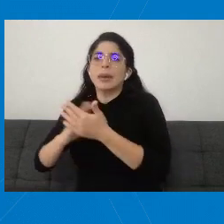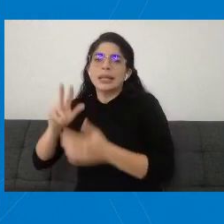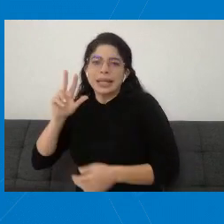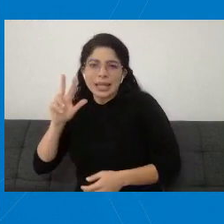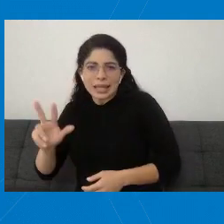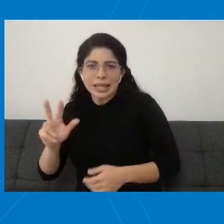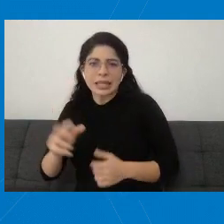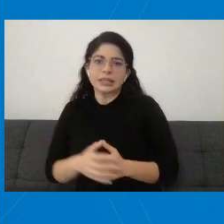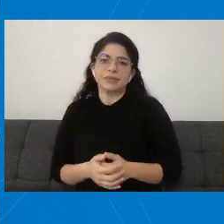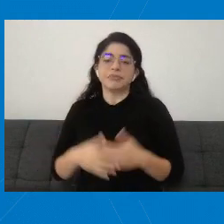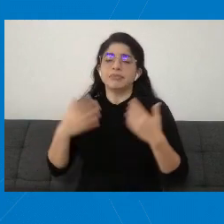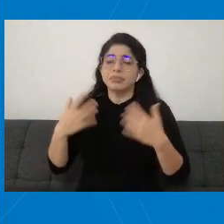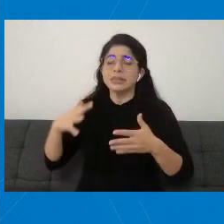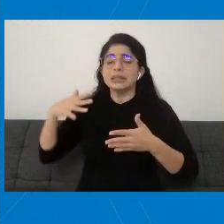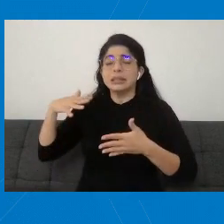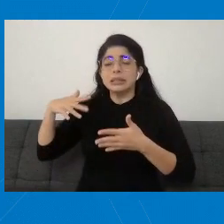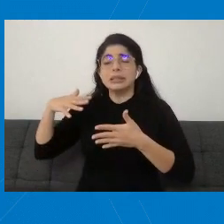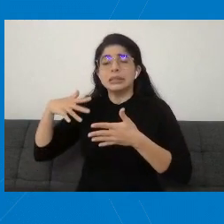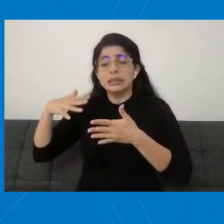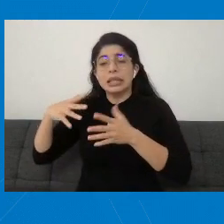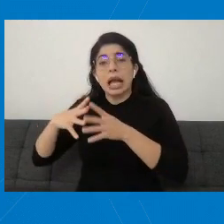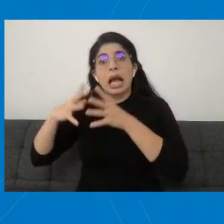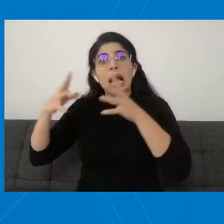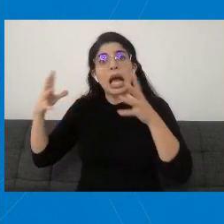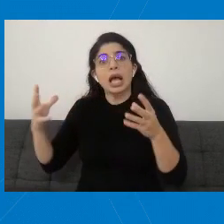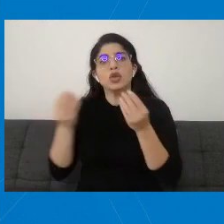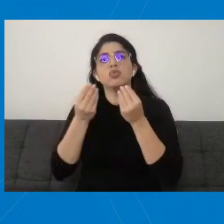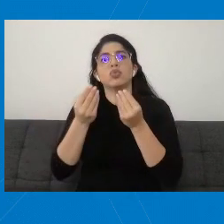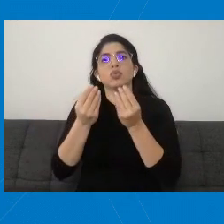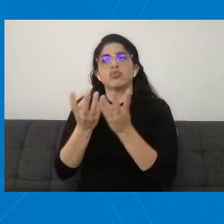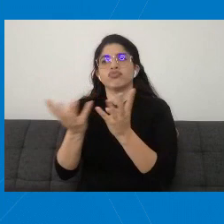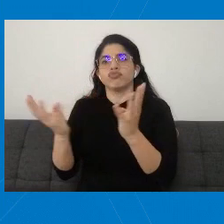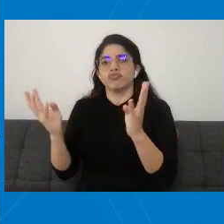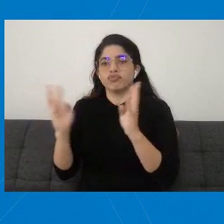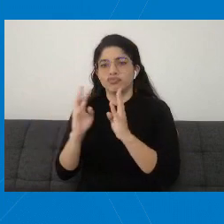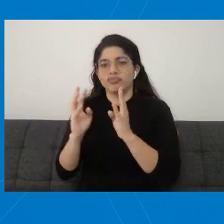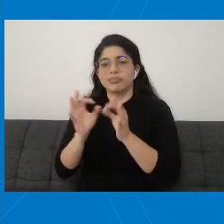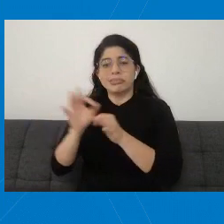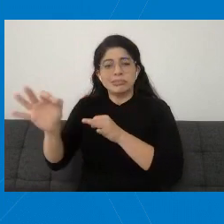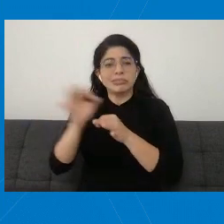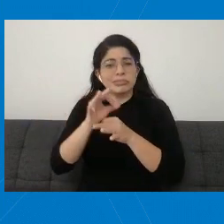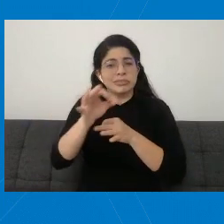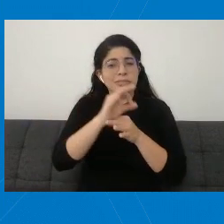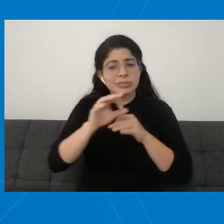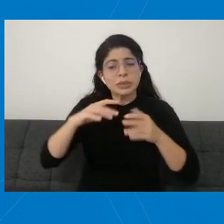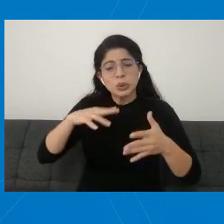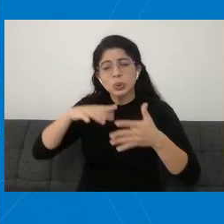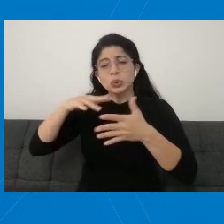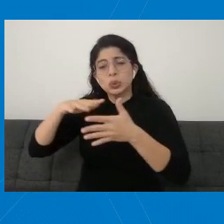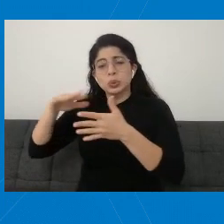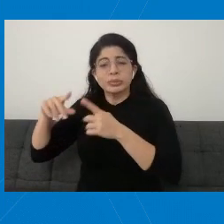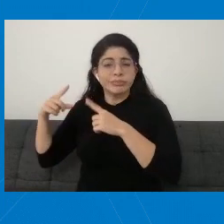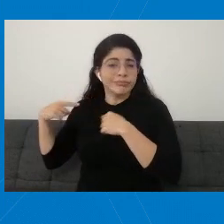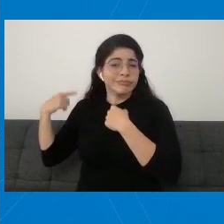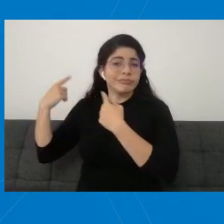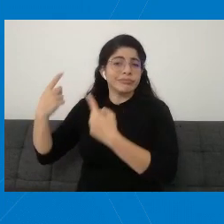Han sido estudios muy grandes, con muchos participantes multicéntricos. Han sido